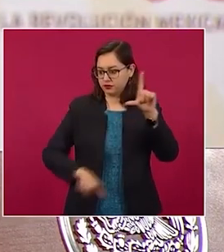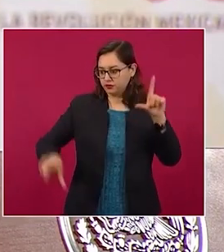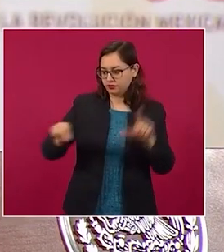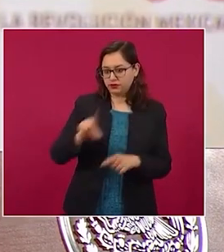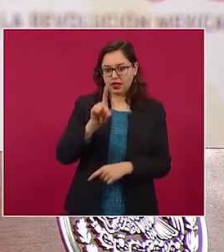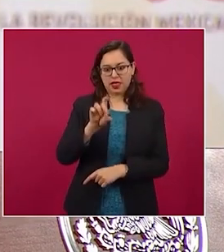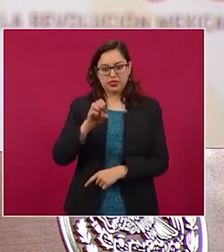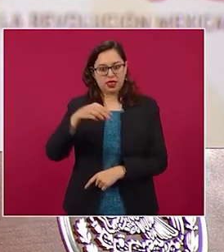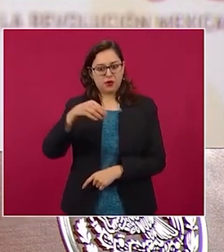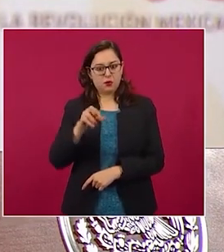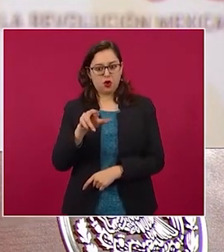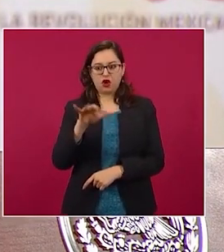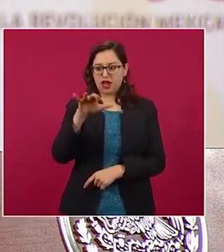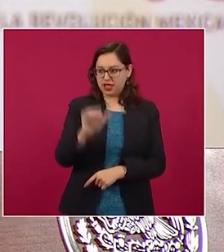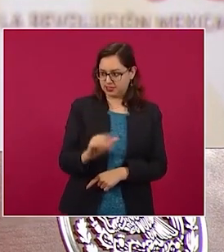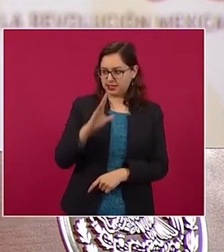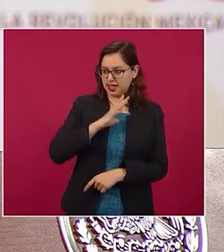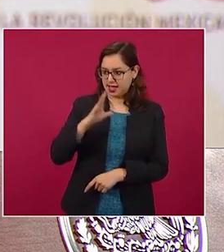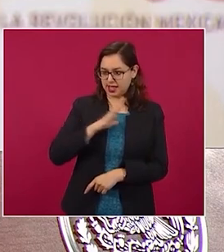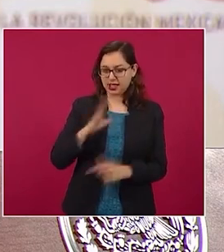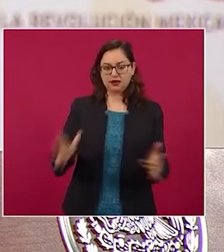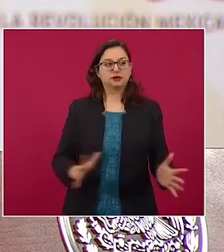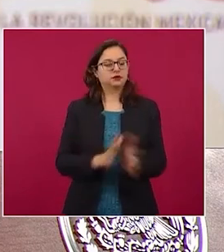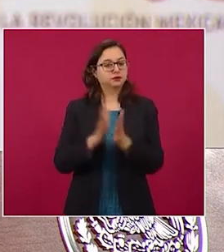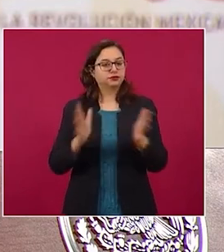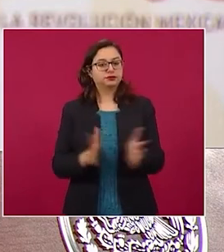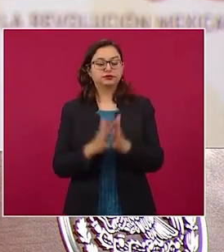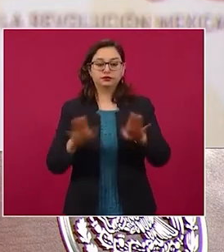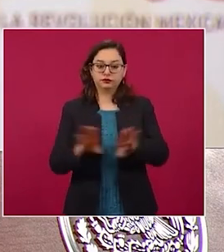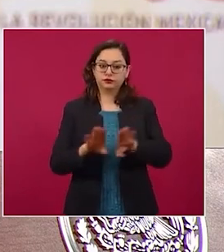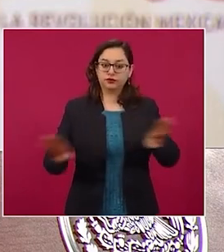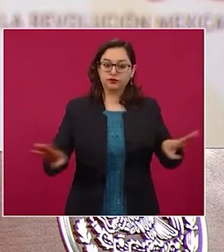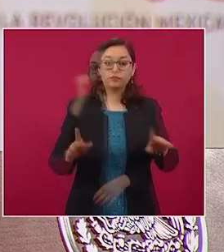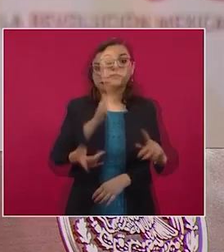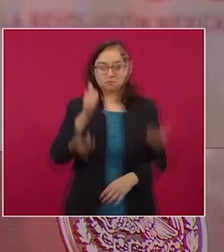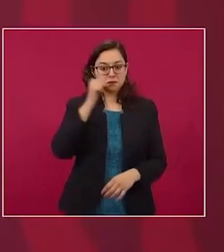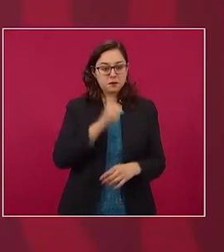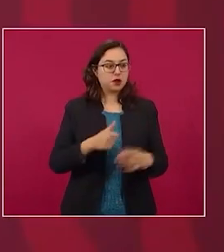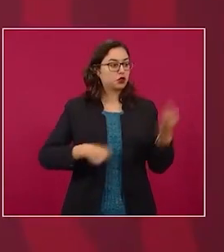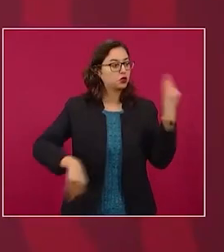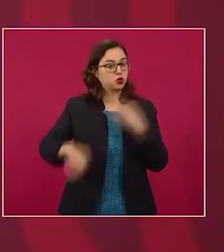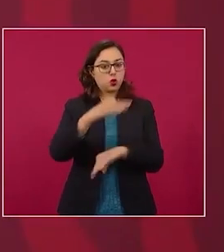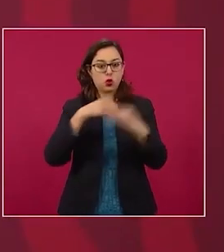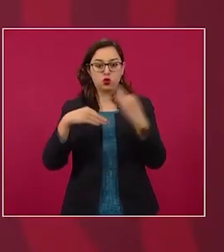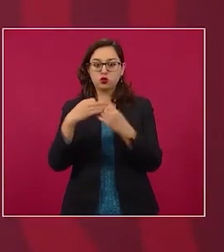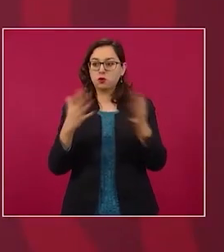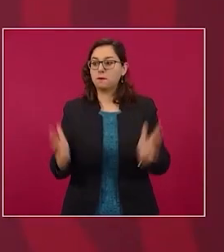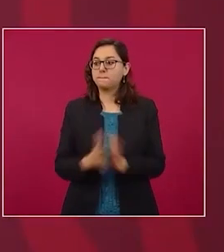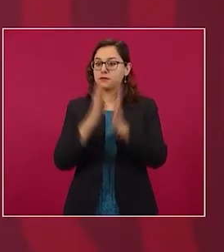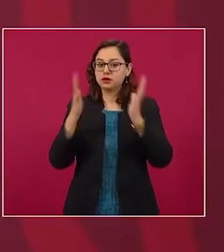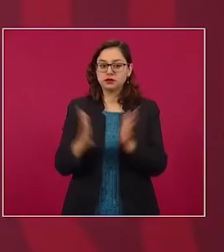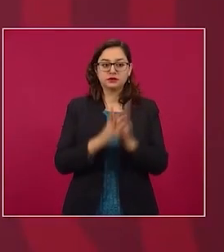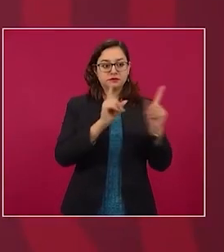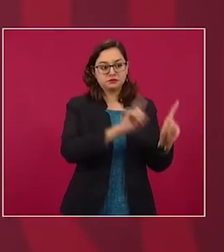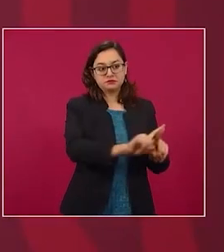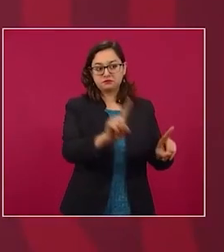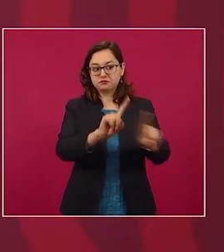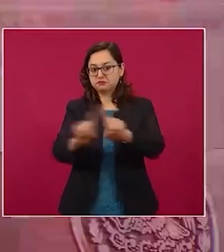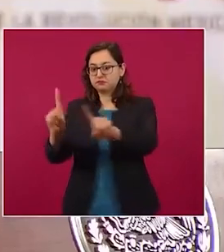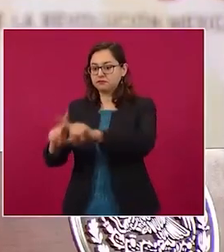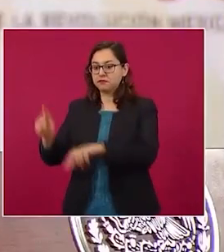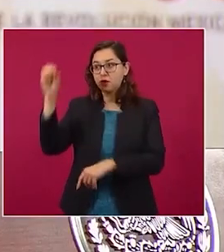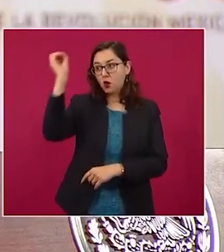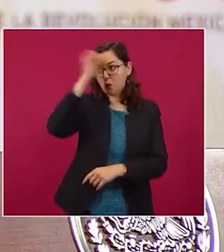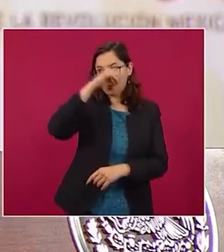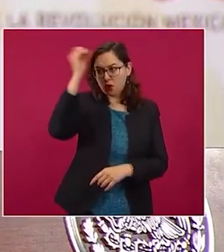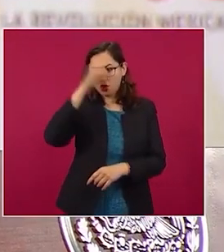sea constante, permanente, que podamos que se garantice el derecho a disentir, pues hay